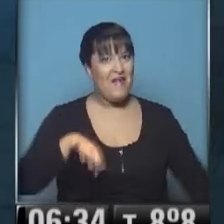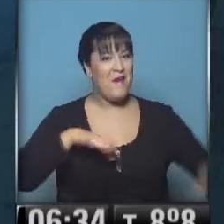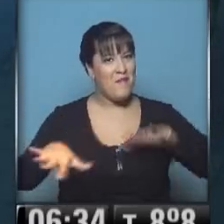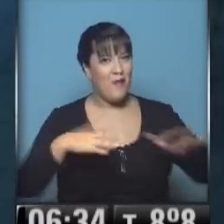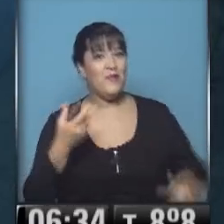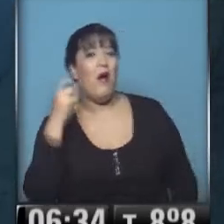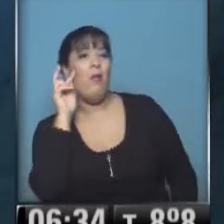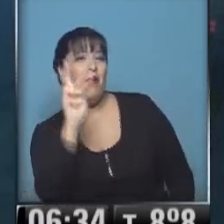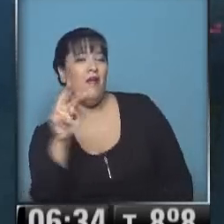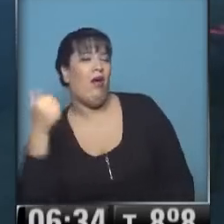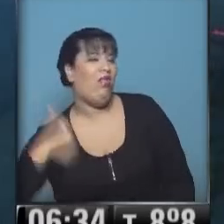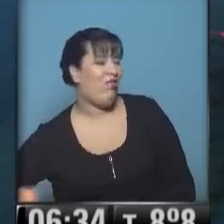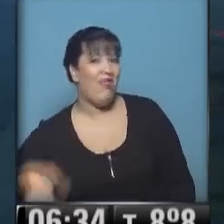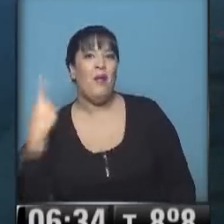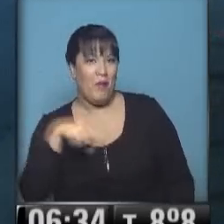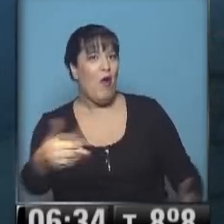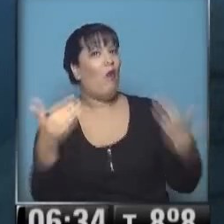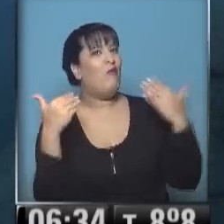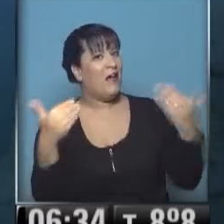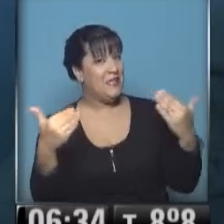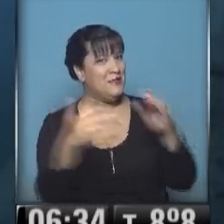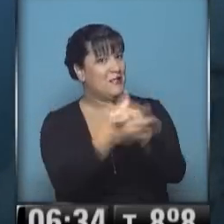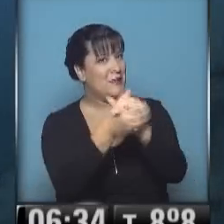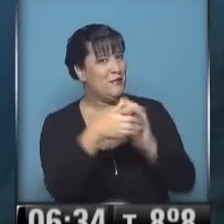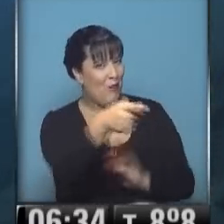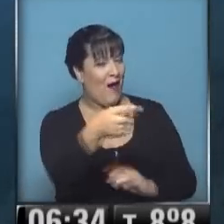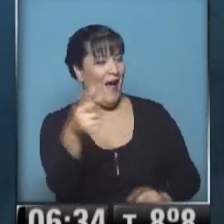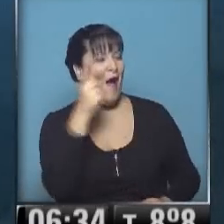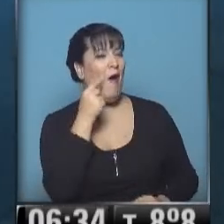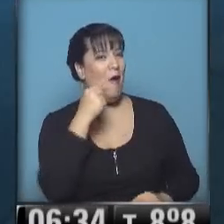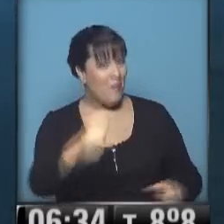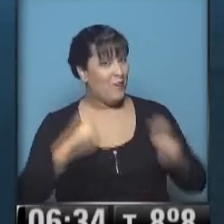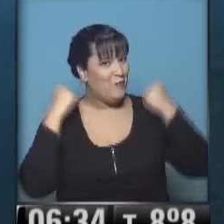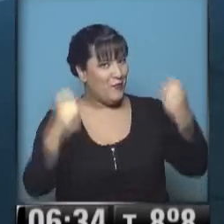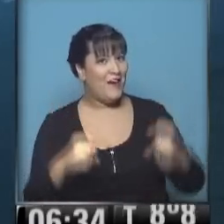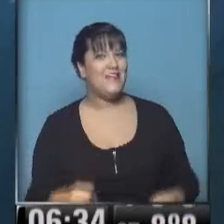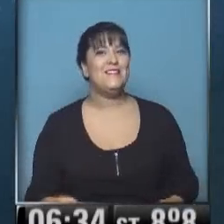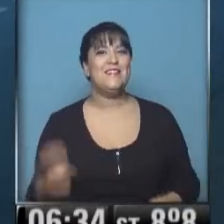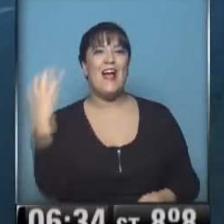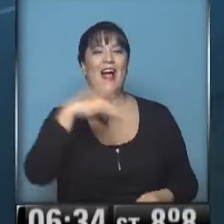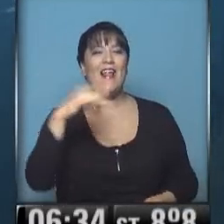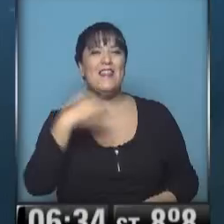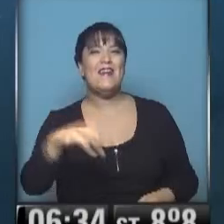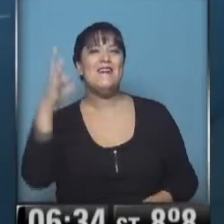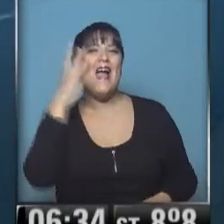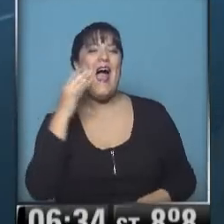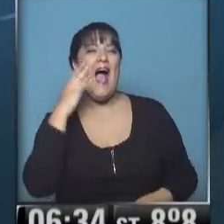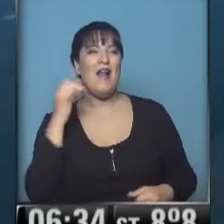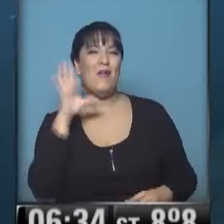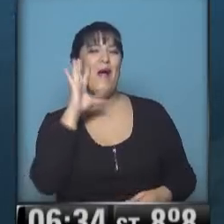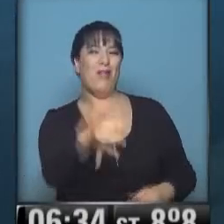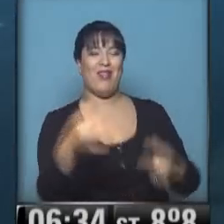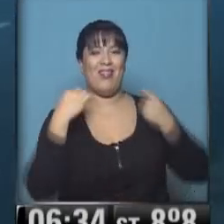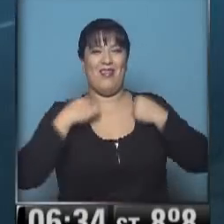lo miro y me da una fiaca, pero felicitaciones al señor. Muy bien. Muy bien. Tendría que tener alguna de esas tiritas que se ven, esas